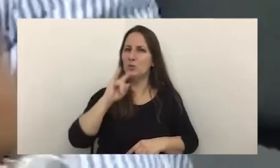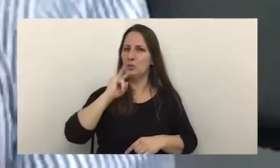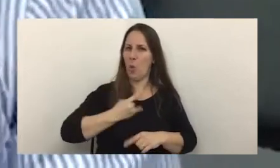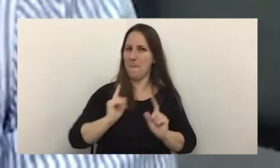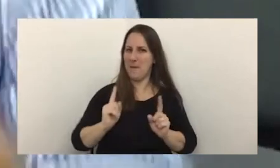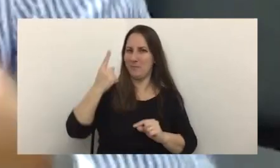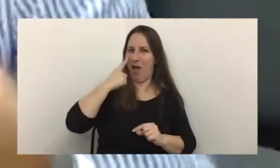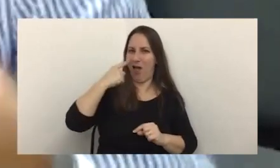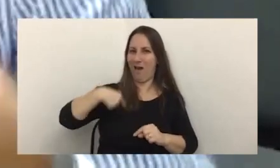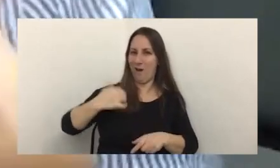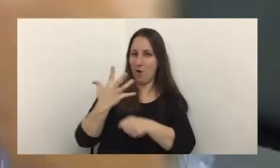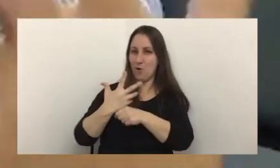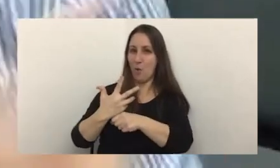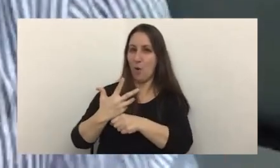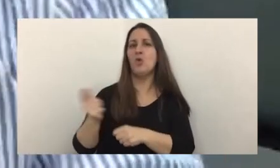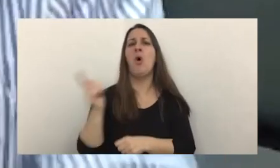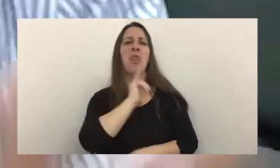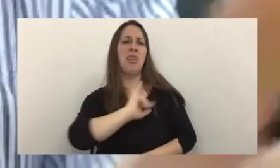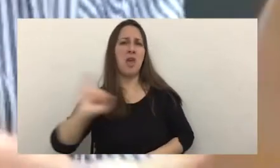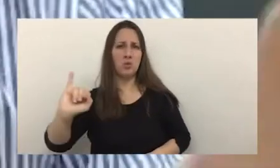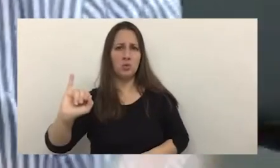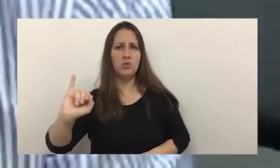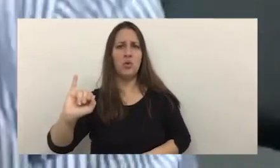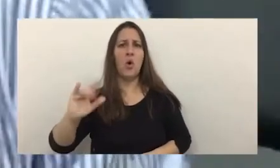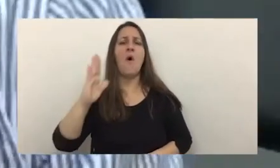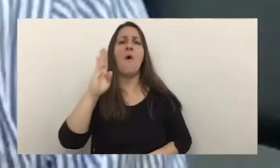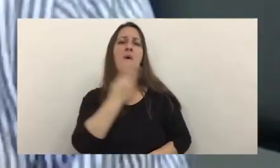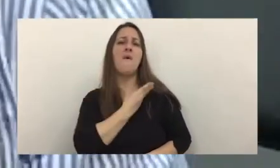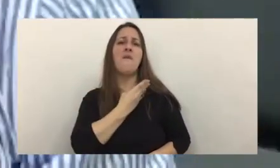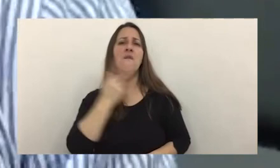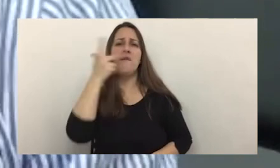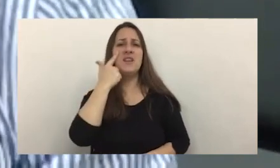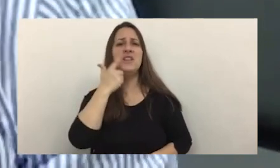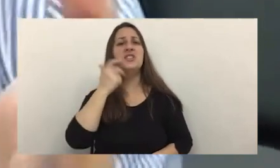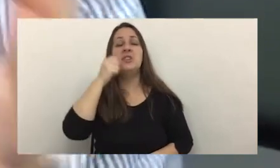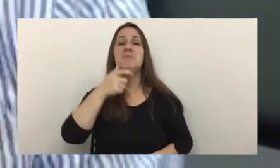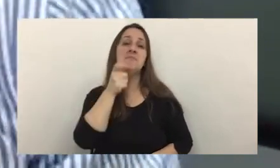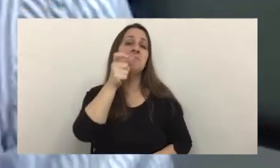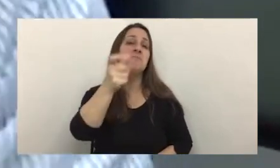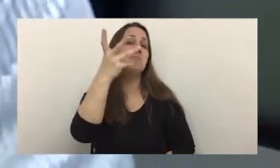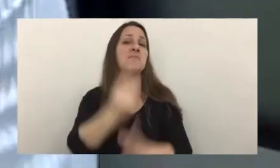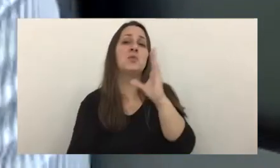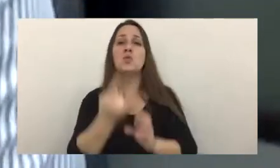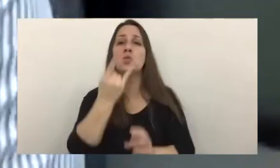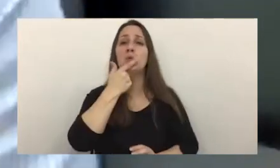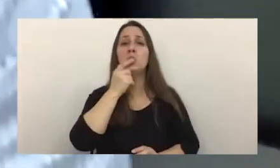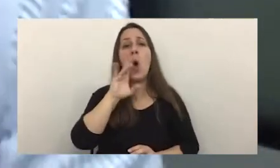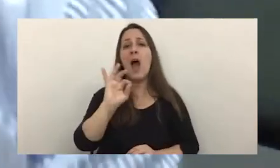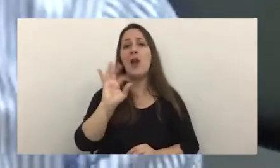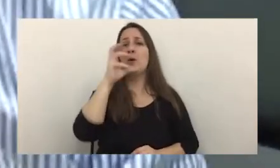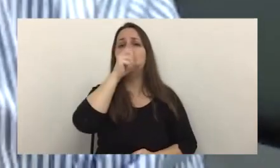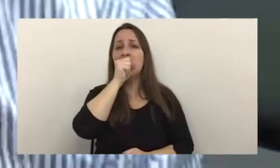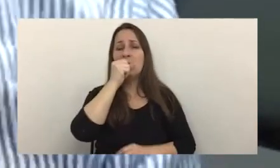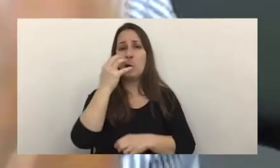uno puede denunciar caí en un phishing entregué inconscientemente mi usuario mi password y mi token